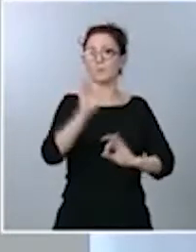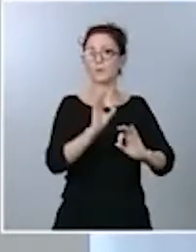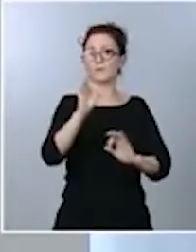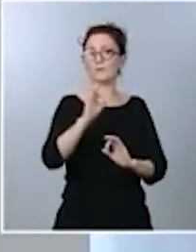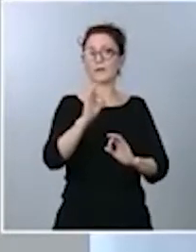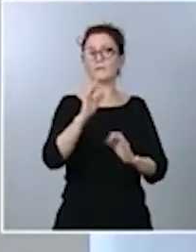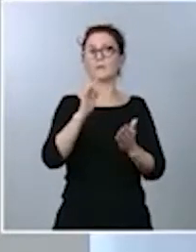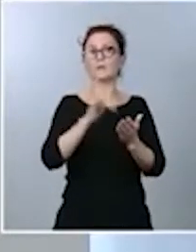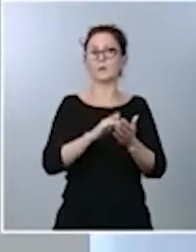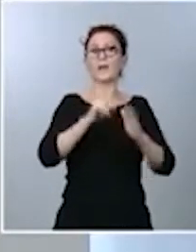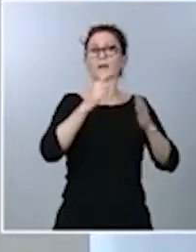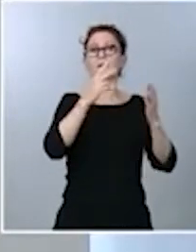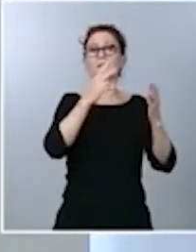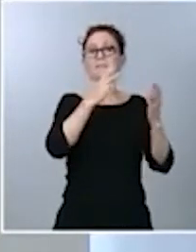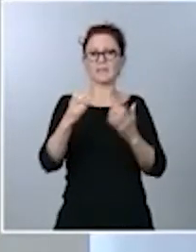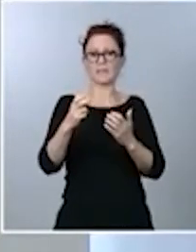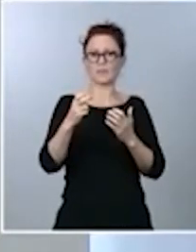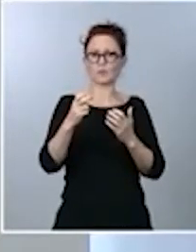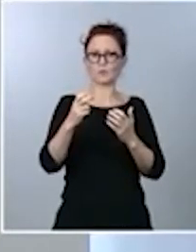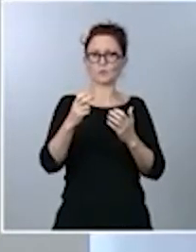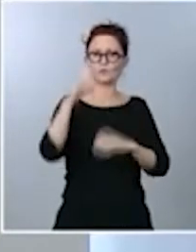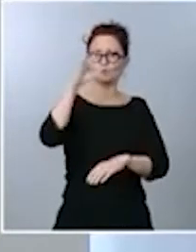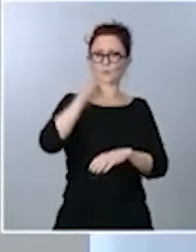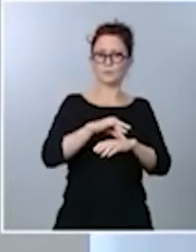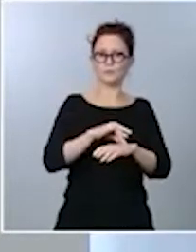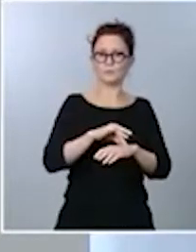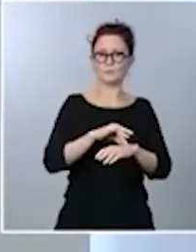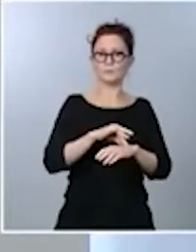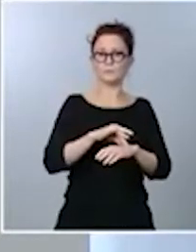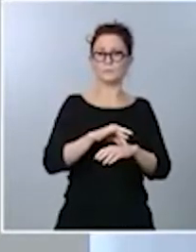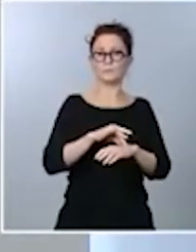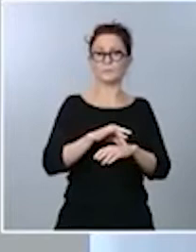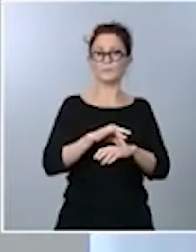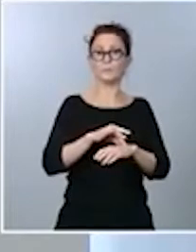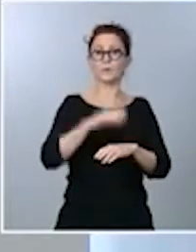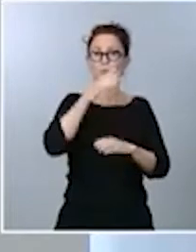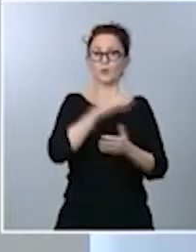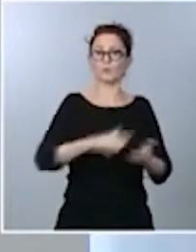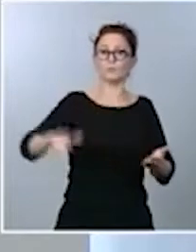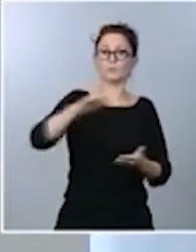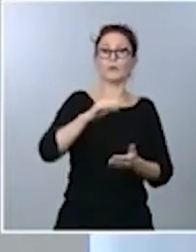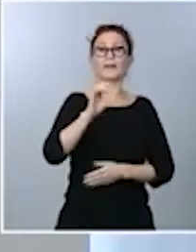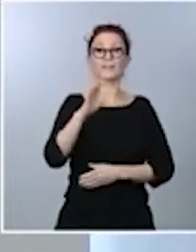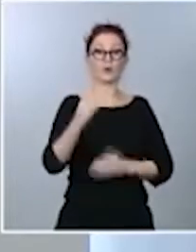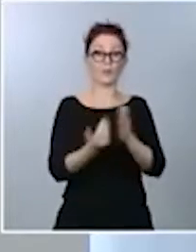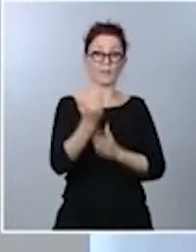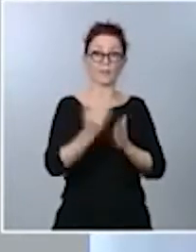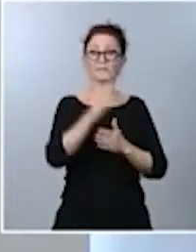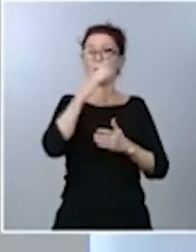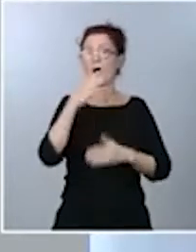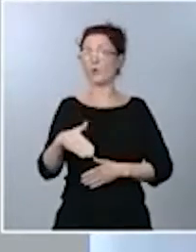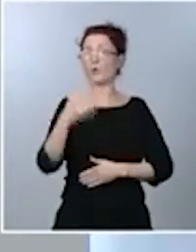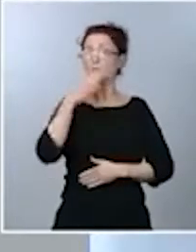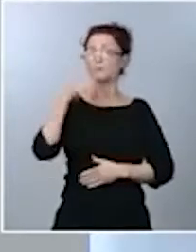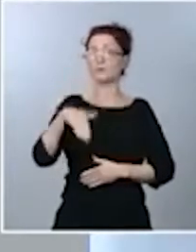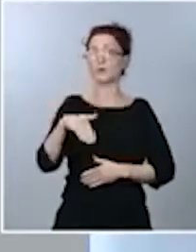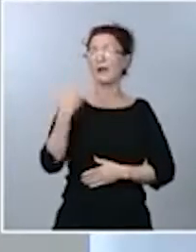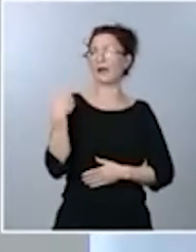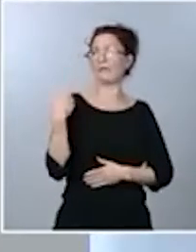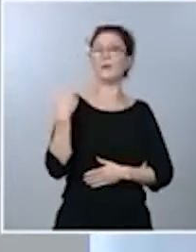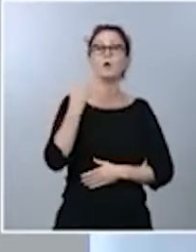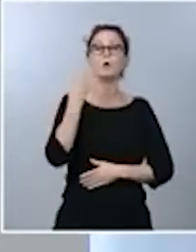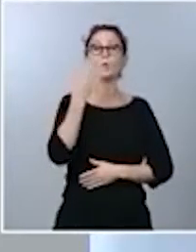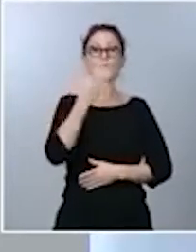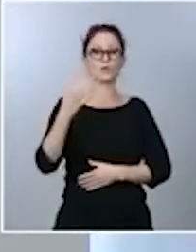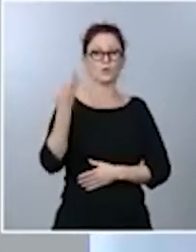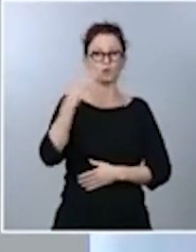de 700 casos por 100.000 habitantes como incidencia acumulada en 14 días y estamos alrededor, los últimos datos de ayer, de 440. Esto no es